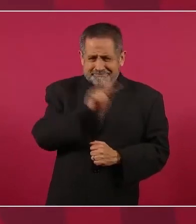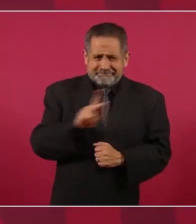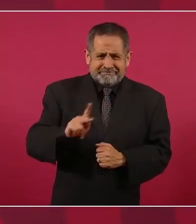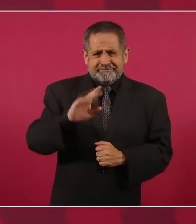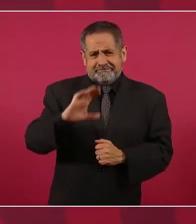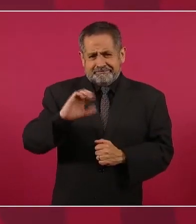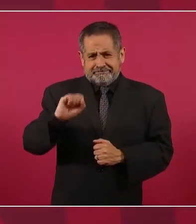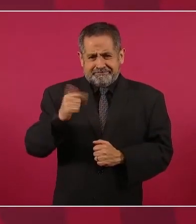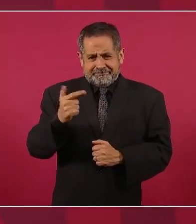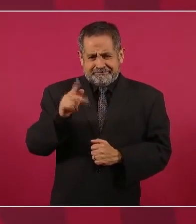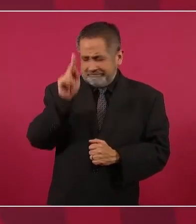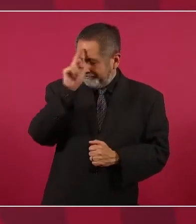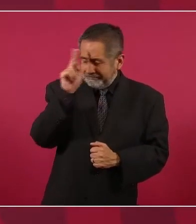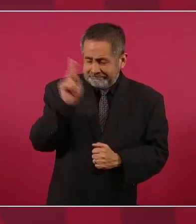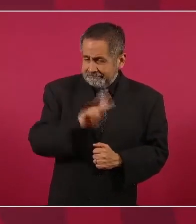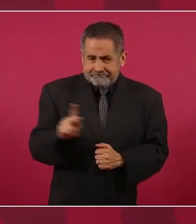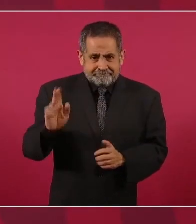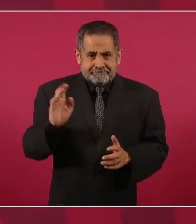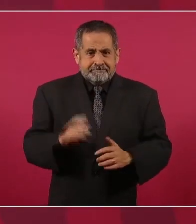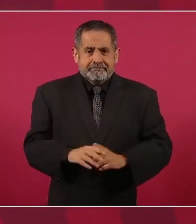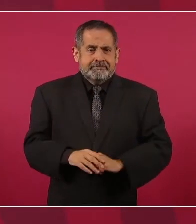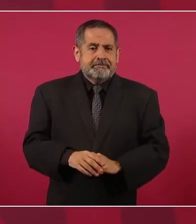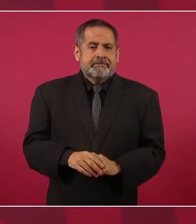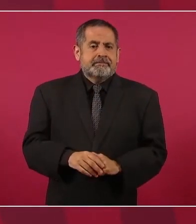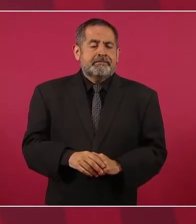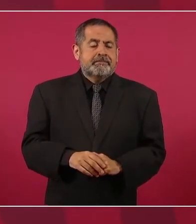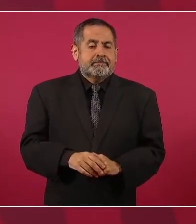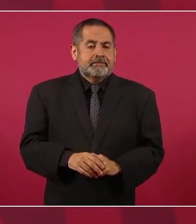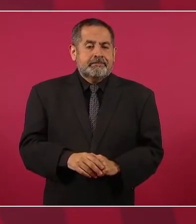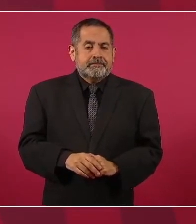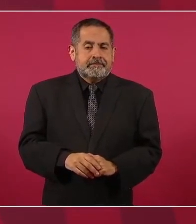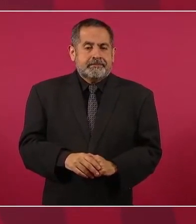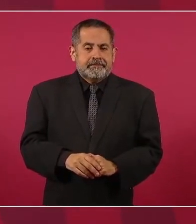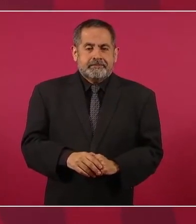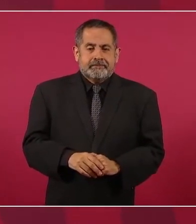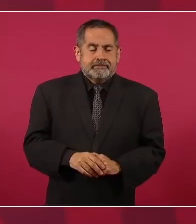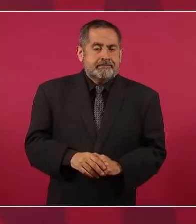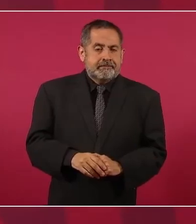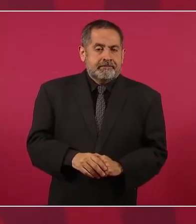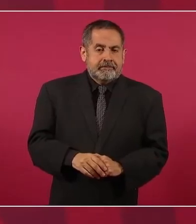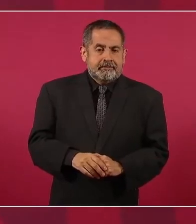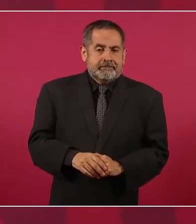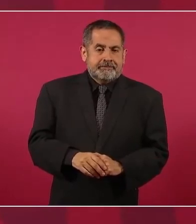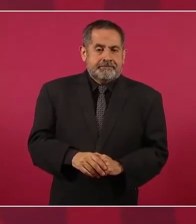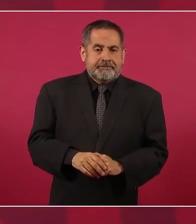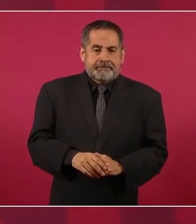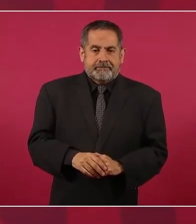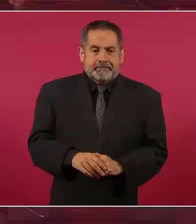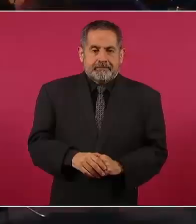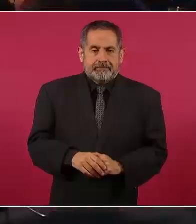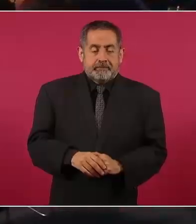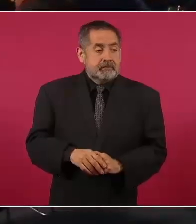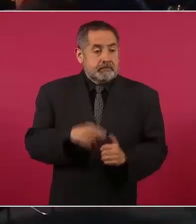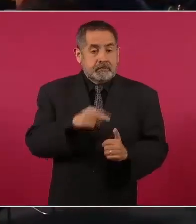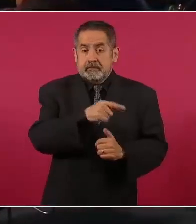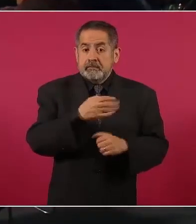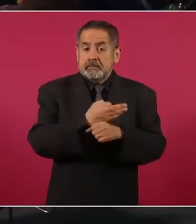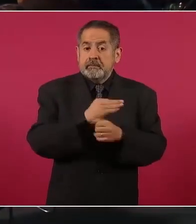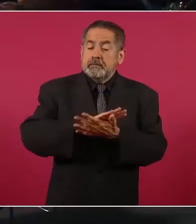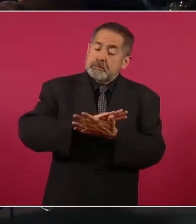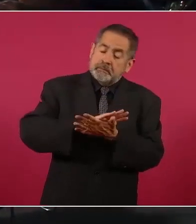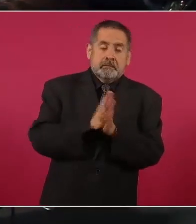ya tiene nacionalidad